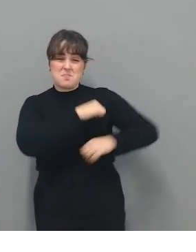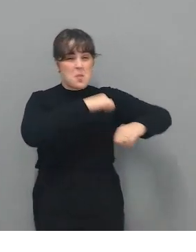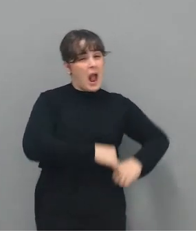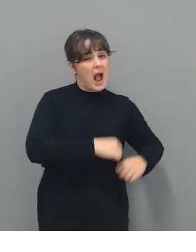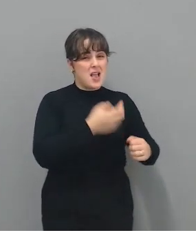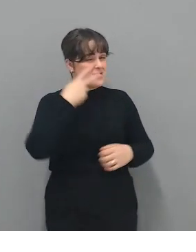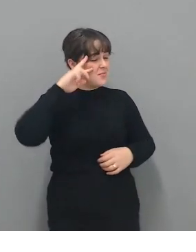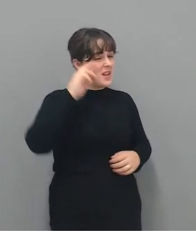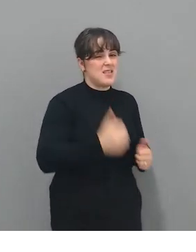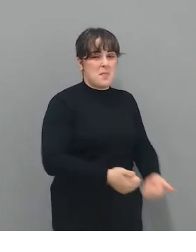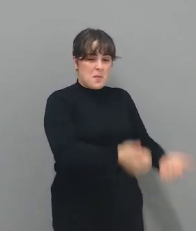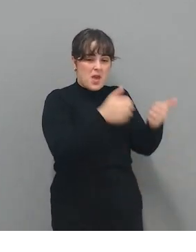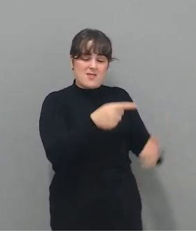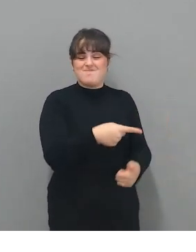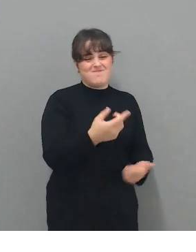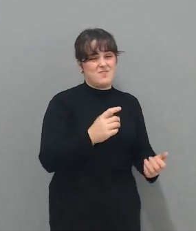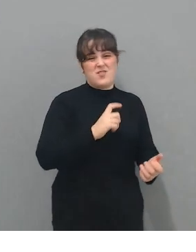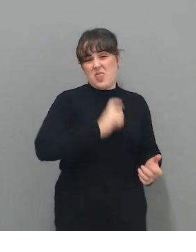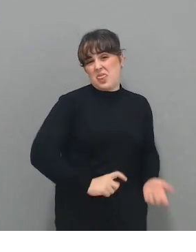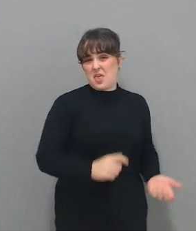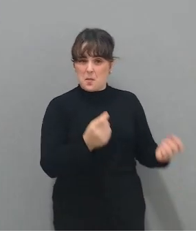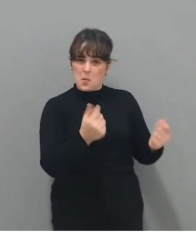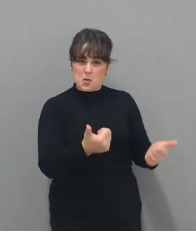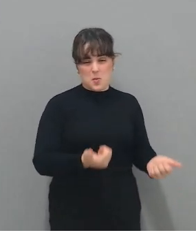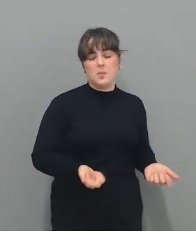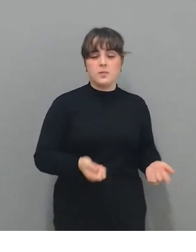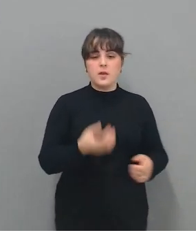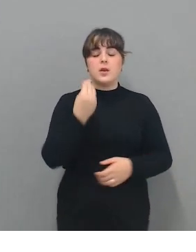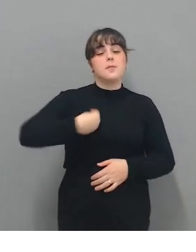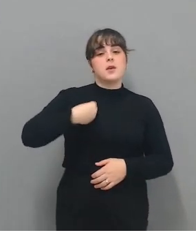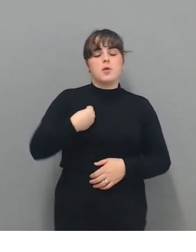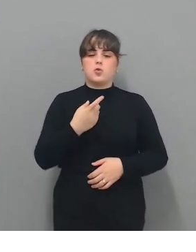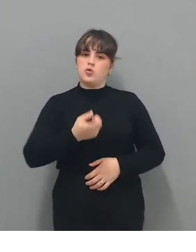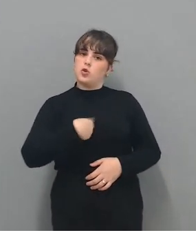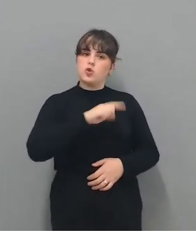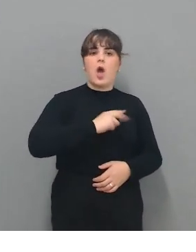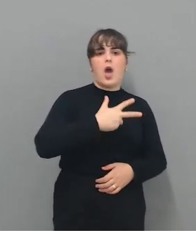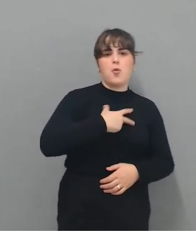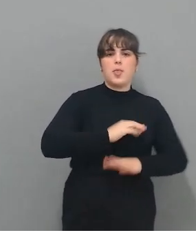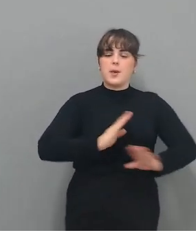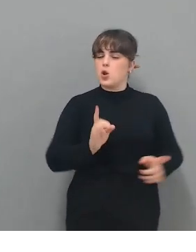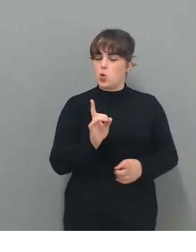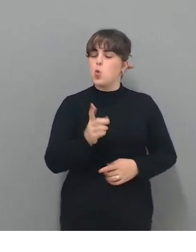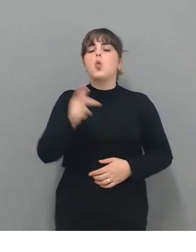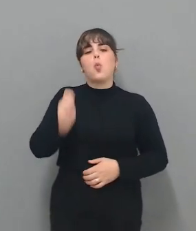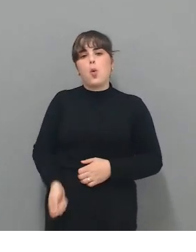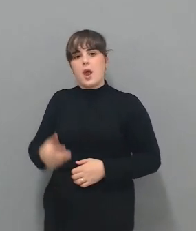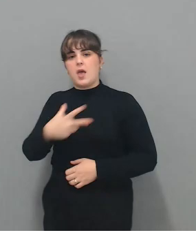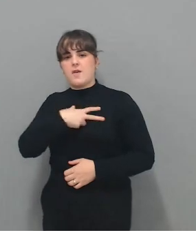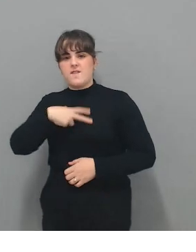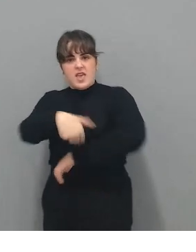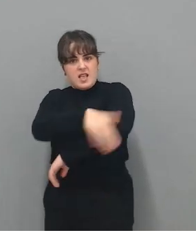experimentado. Como bien decía, no solo tenemos abogados, tenemos jueces, tenemos fiscales que nos dan esa visión más